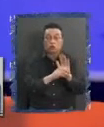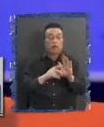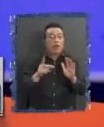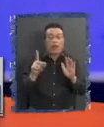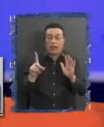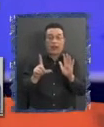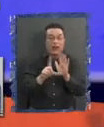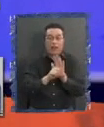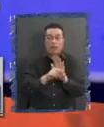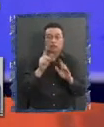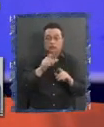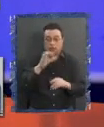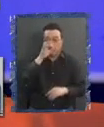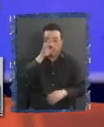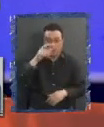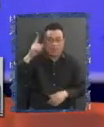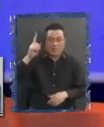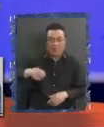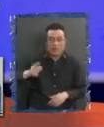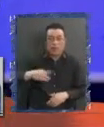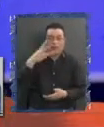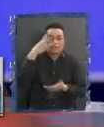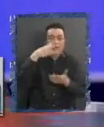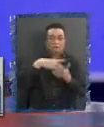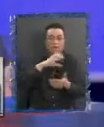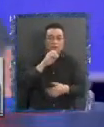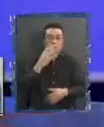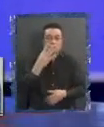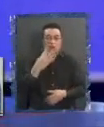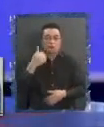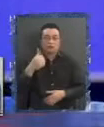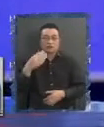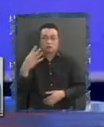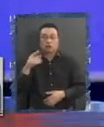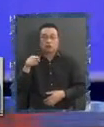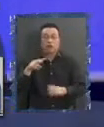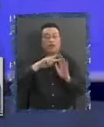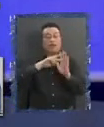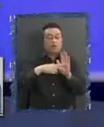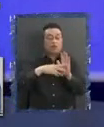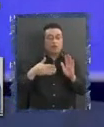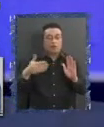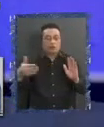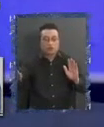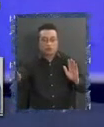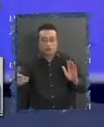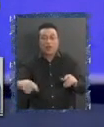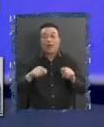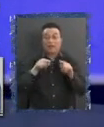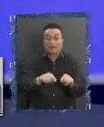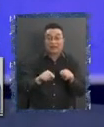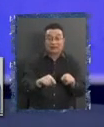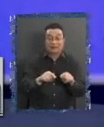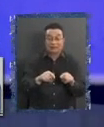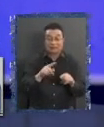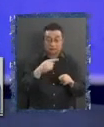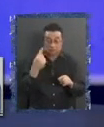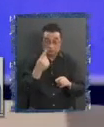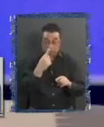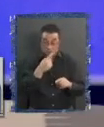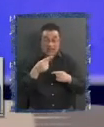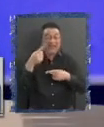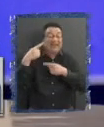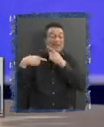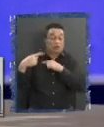la dictadura. El decreto de ley 3464 y sus reformas posteriores. Creo que eso del punto de vista histórico,